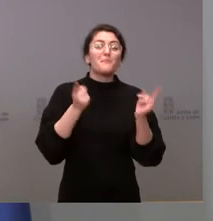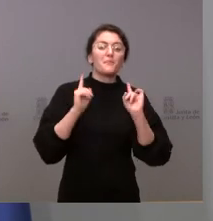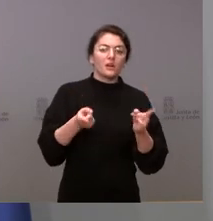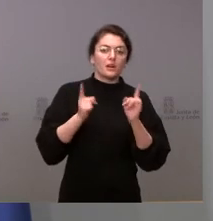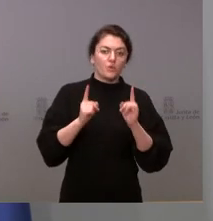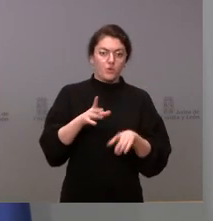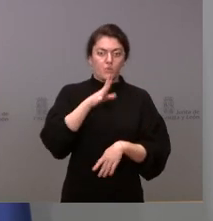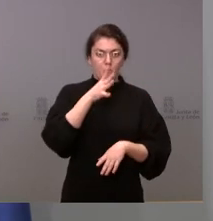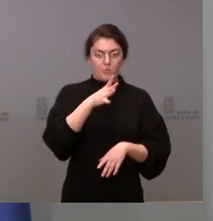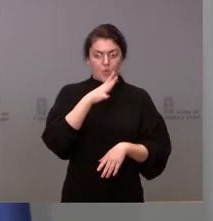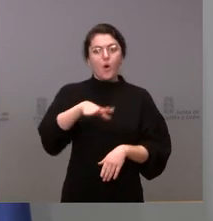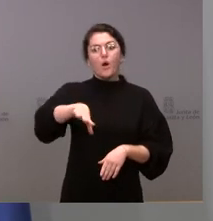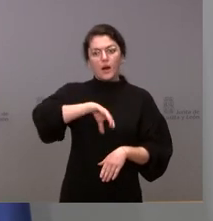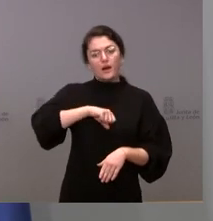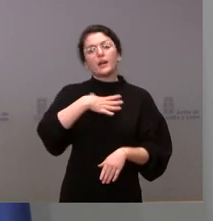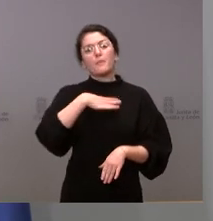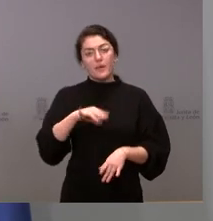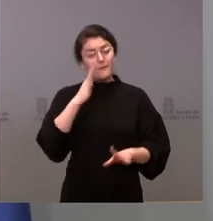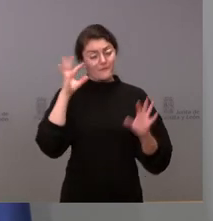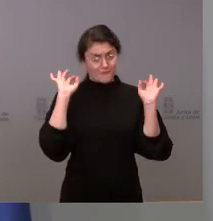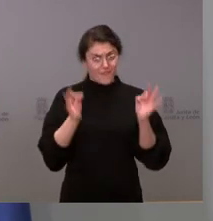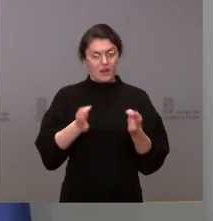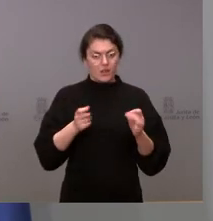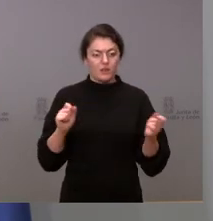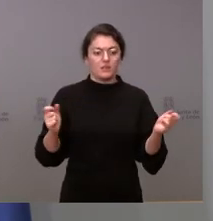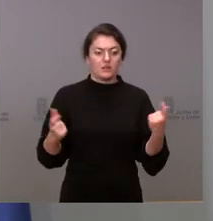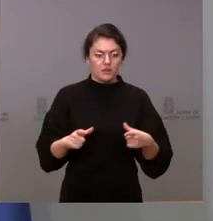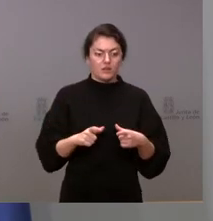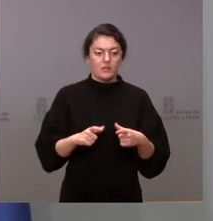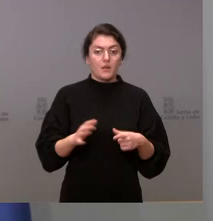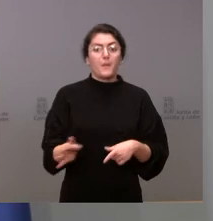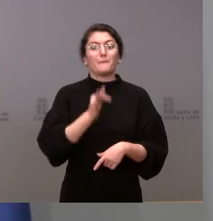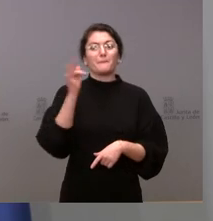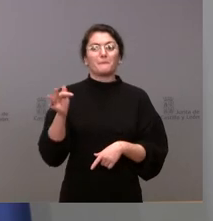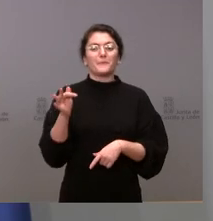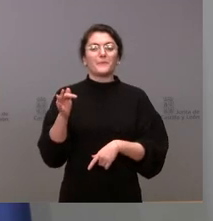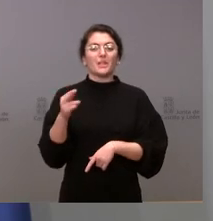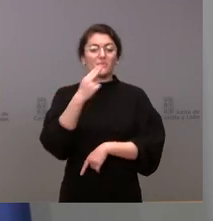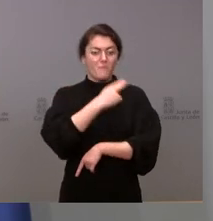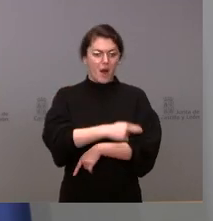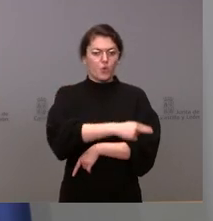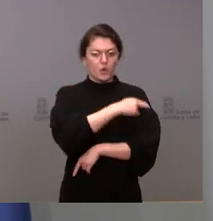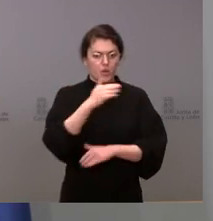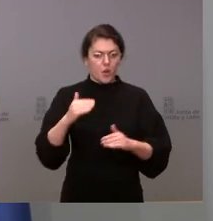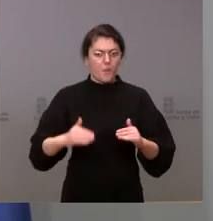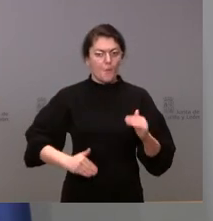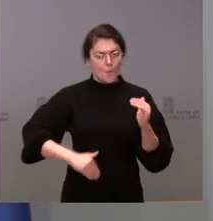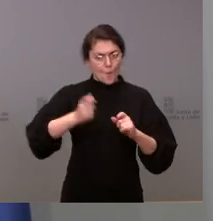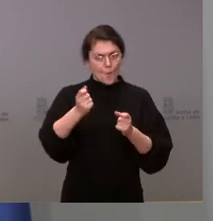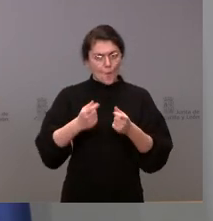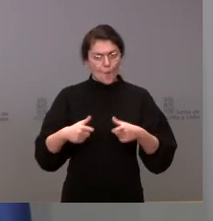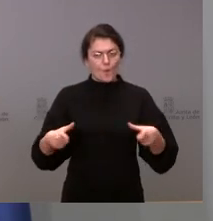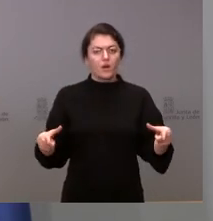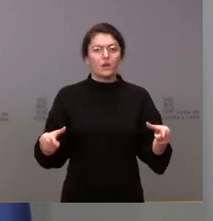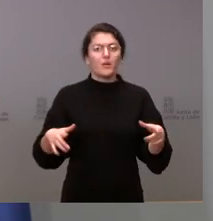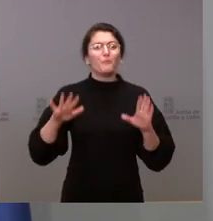que está en un claro proceso de descenso que la vacunación es un nivel muy alto pero no podemos entiendo yo dar por terminado